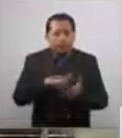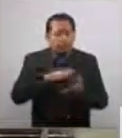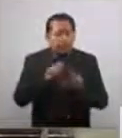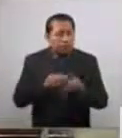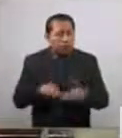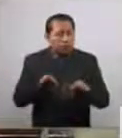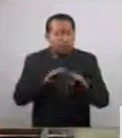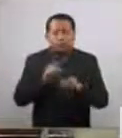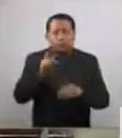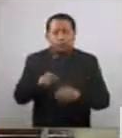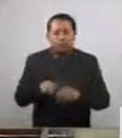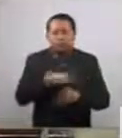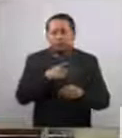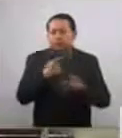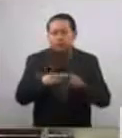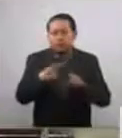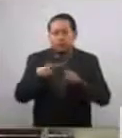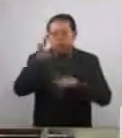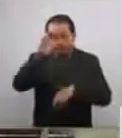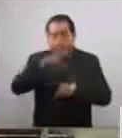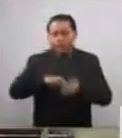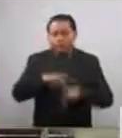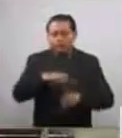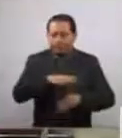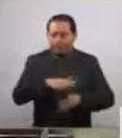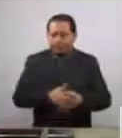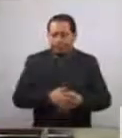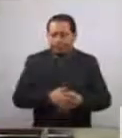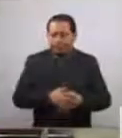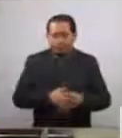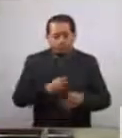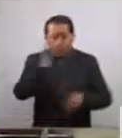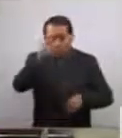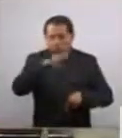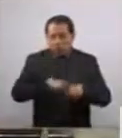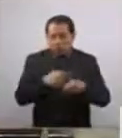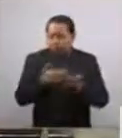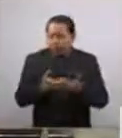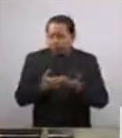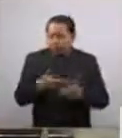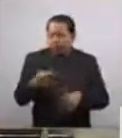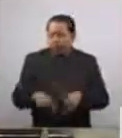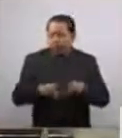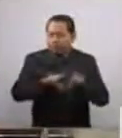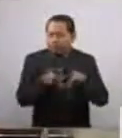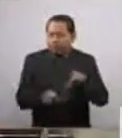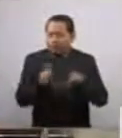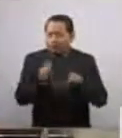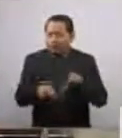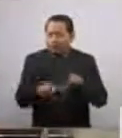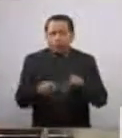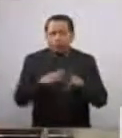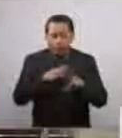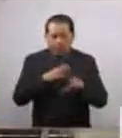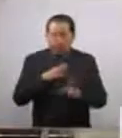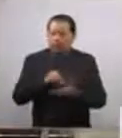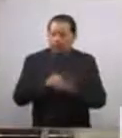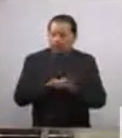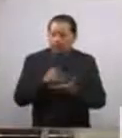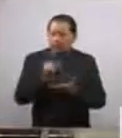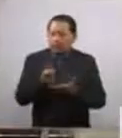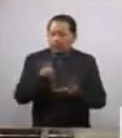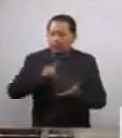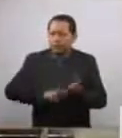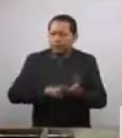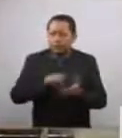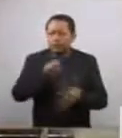de nuestra diversidad cultural. La riqueza cultural de nuestro país se nutre de las 68